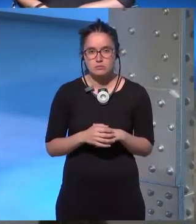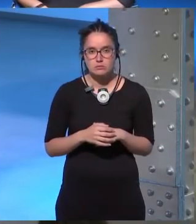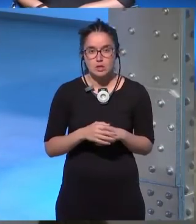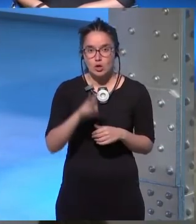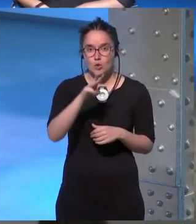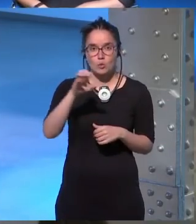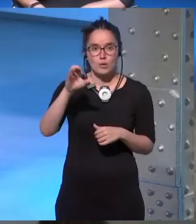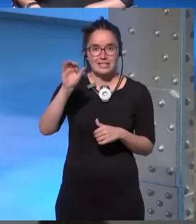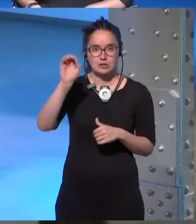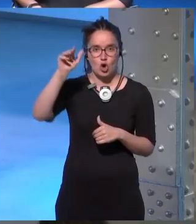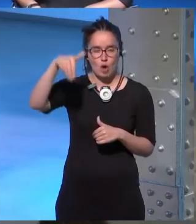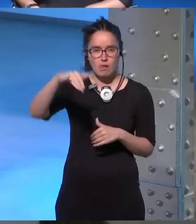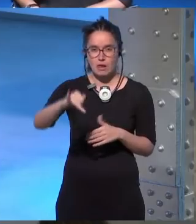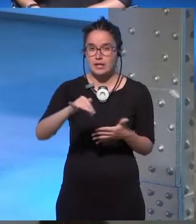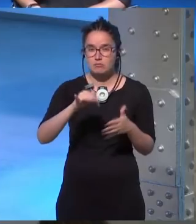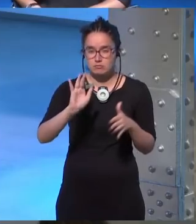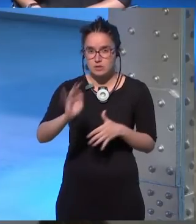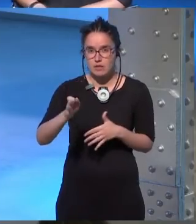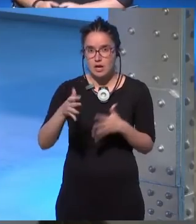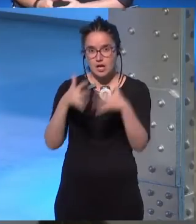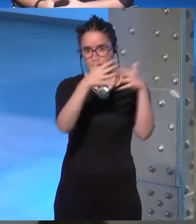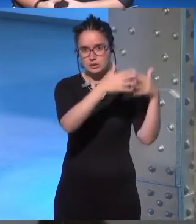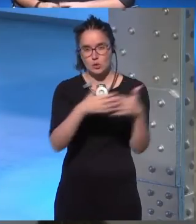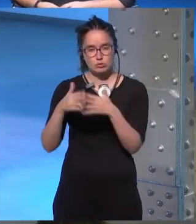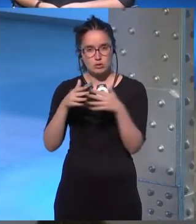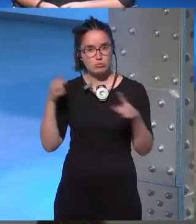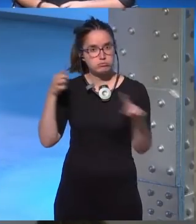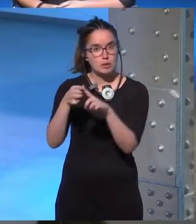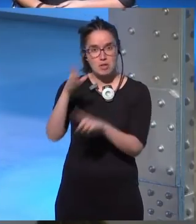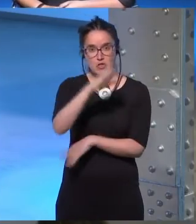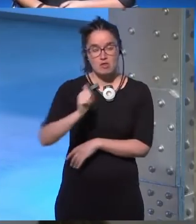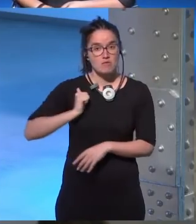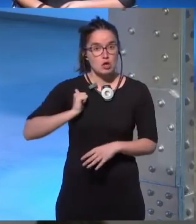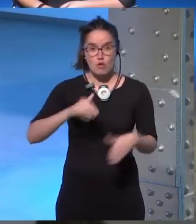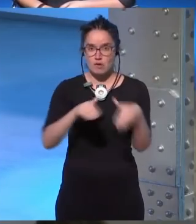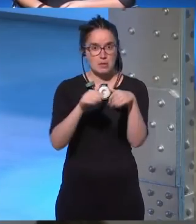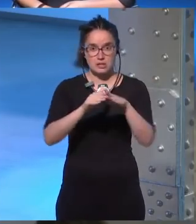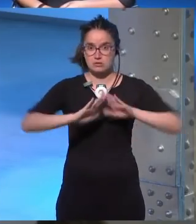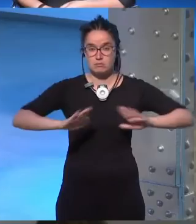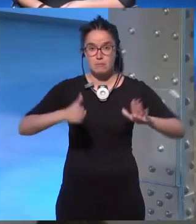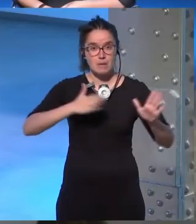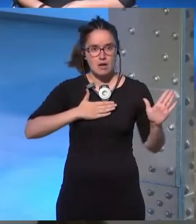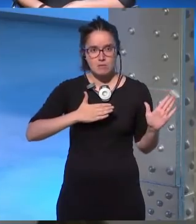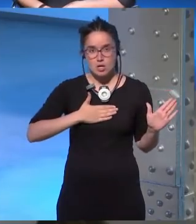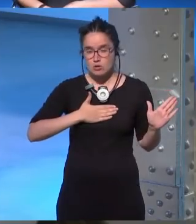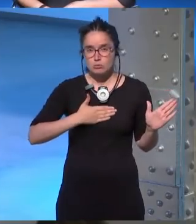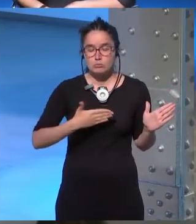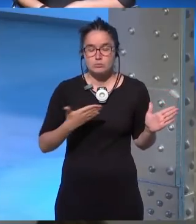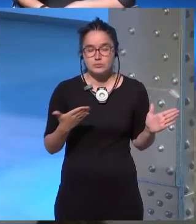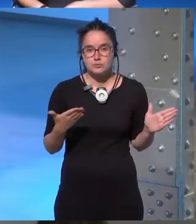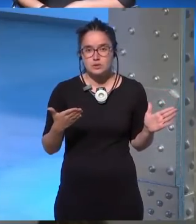Wiscong efectivamente en Estados Unidos dedicado a ciencia ficción y feminista para mí es como cualquier otro